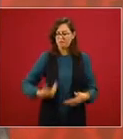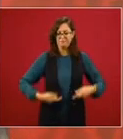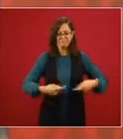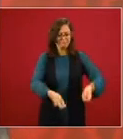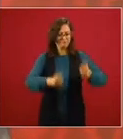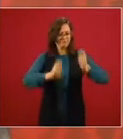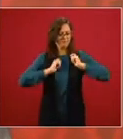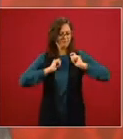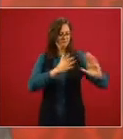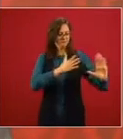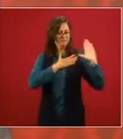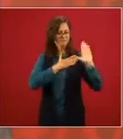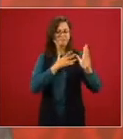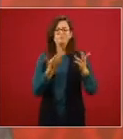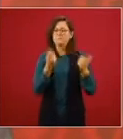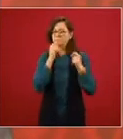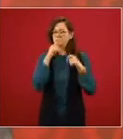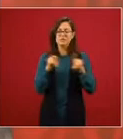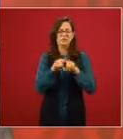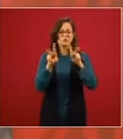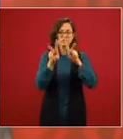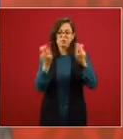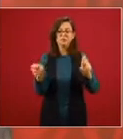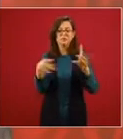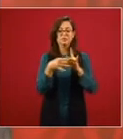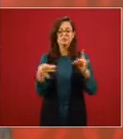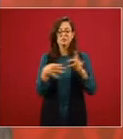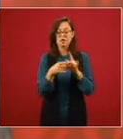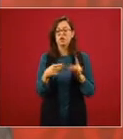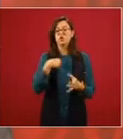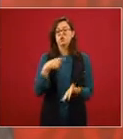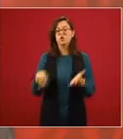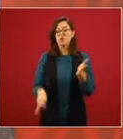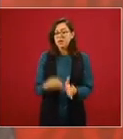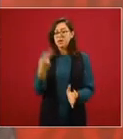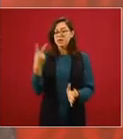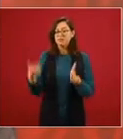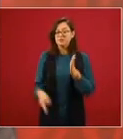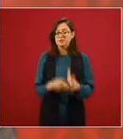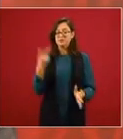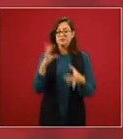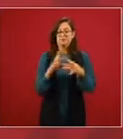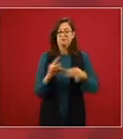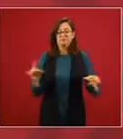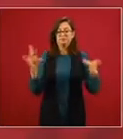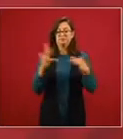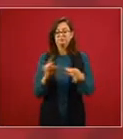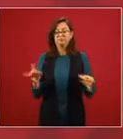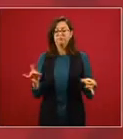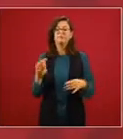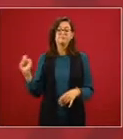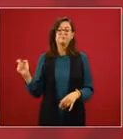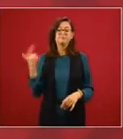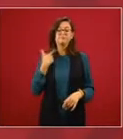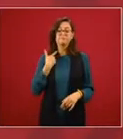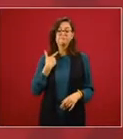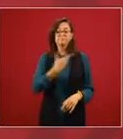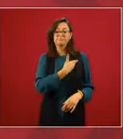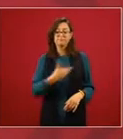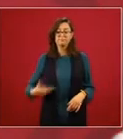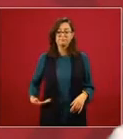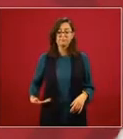y he dicho que en el caso de los expresidentes